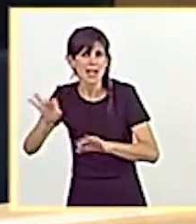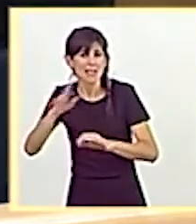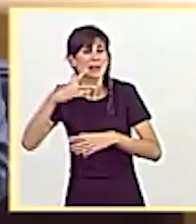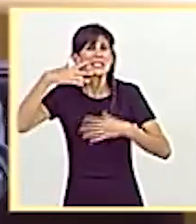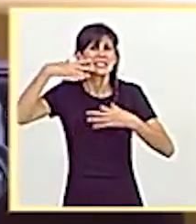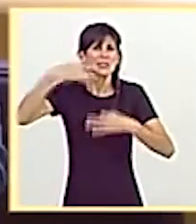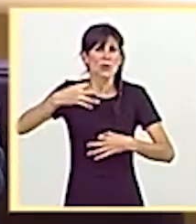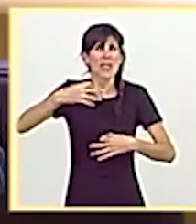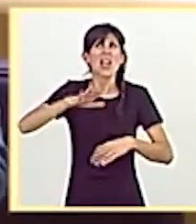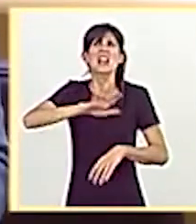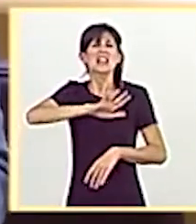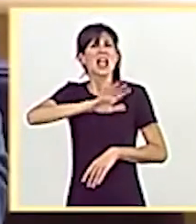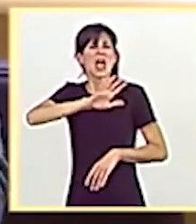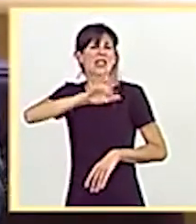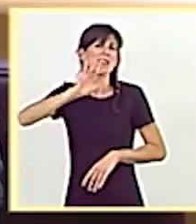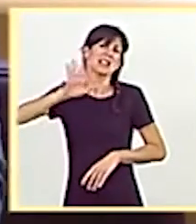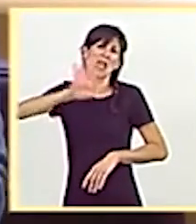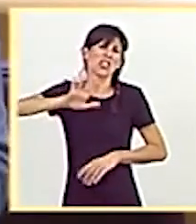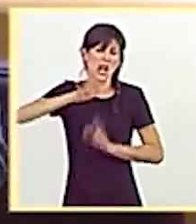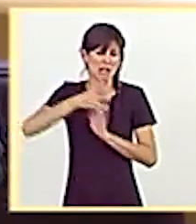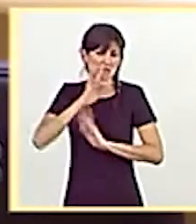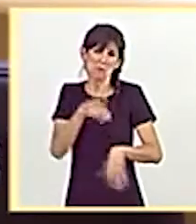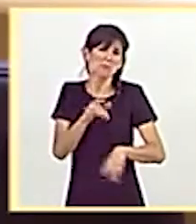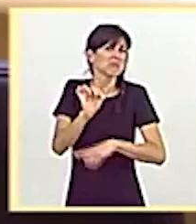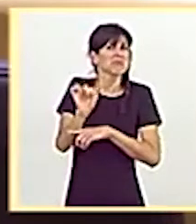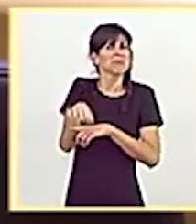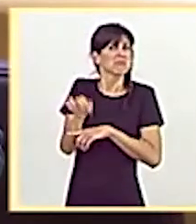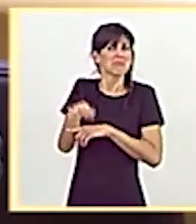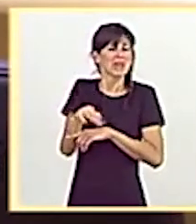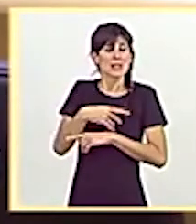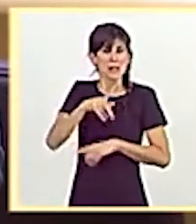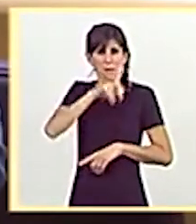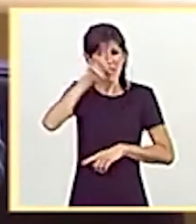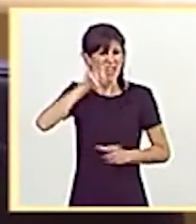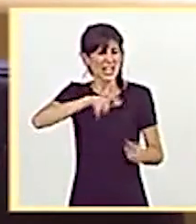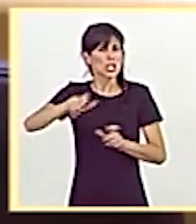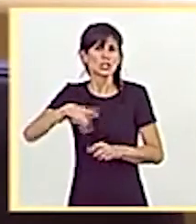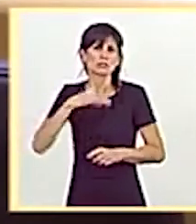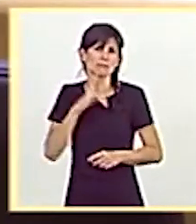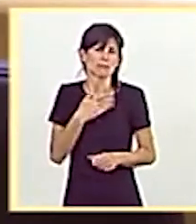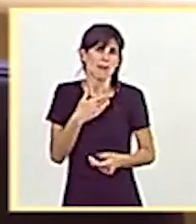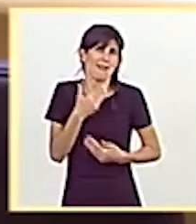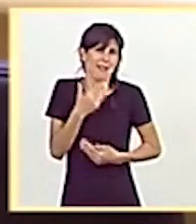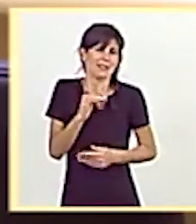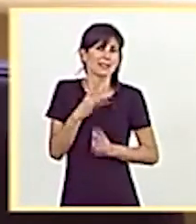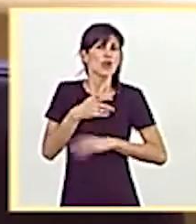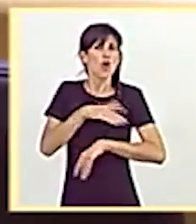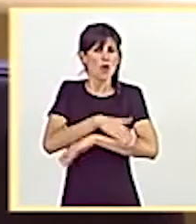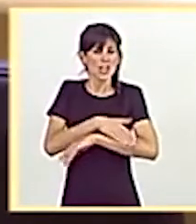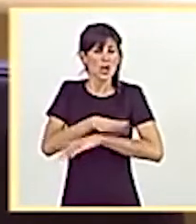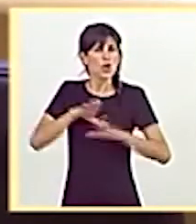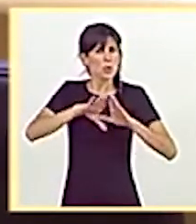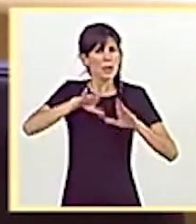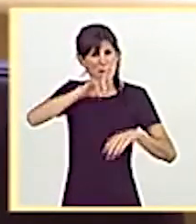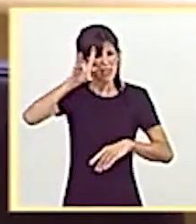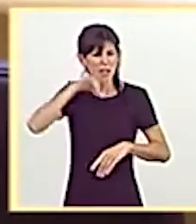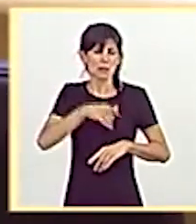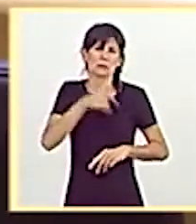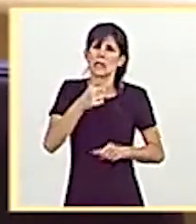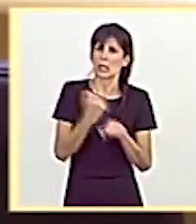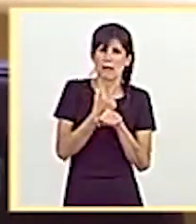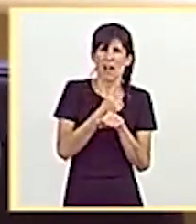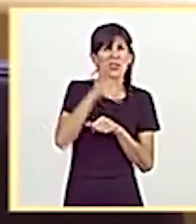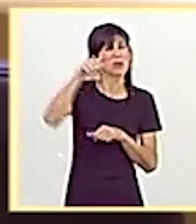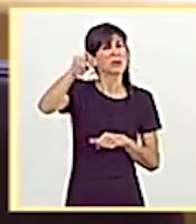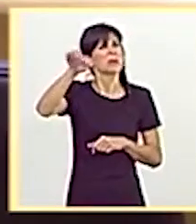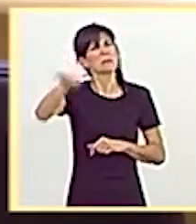seguridad nacional, y usted ni se despeina. Los madrileños, oportunadamente, tenemos un gobierno en la Comunidad de Madrid que es bastante más trabajador